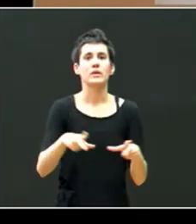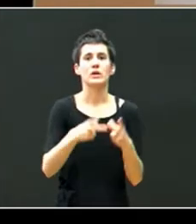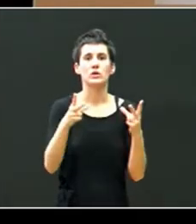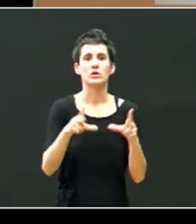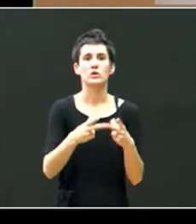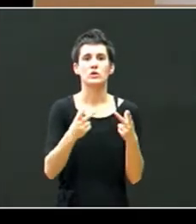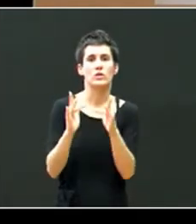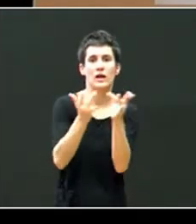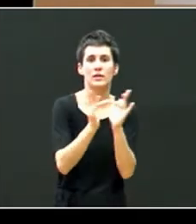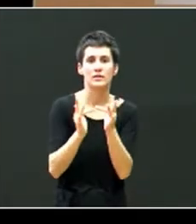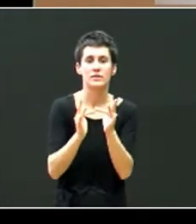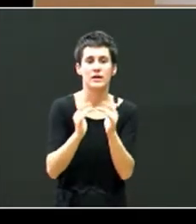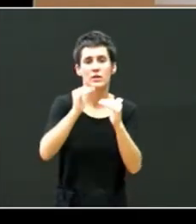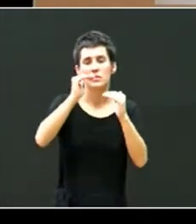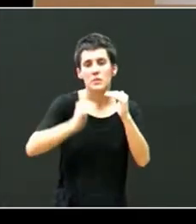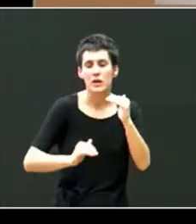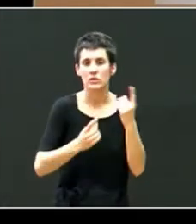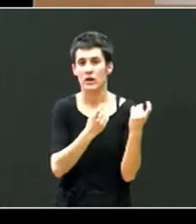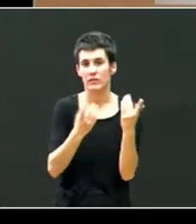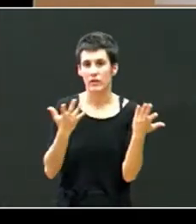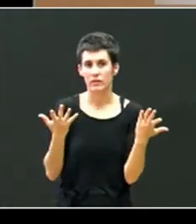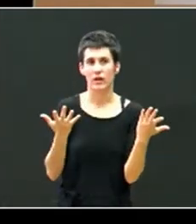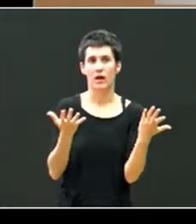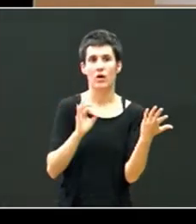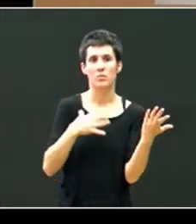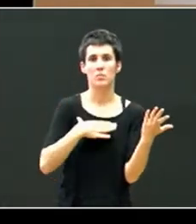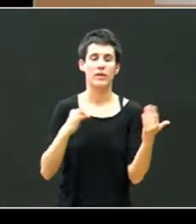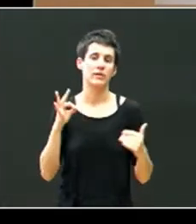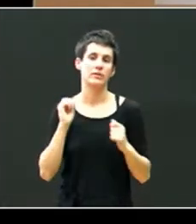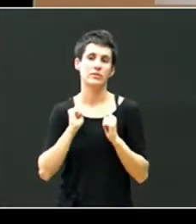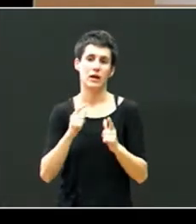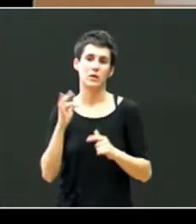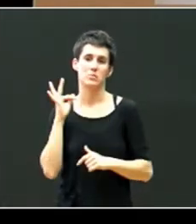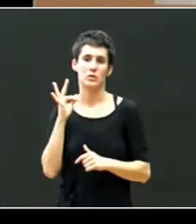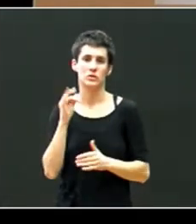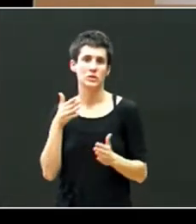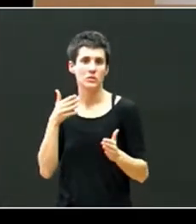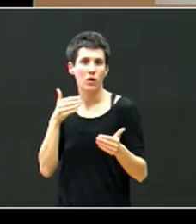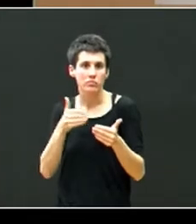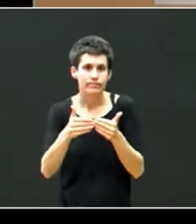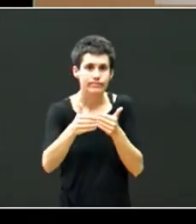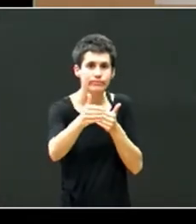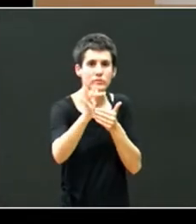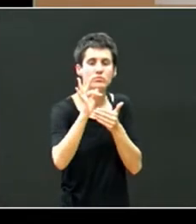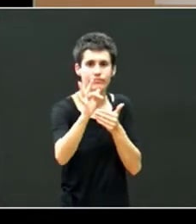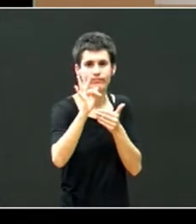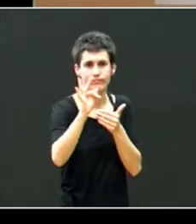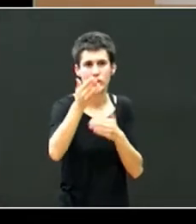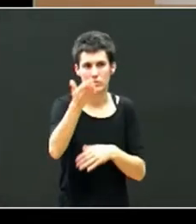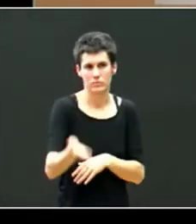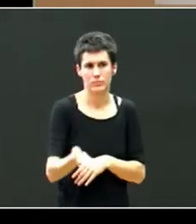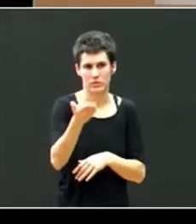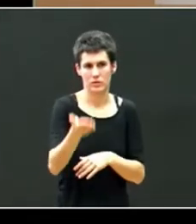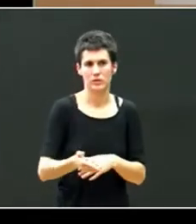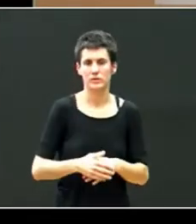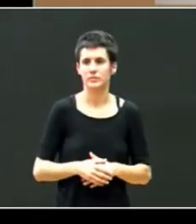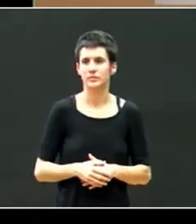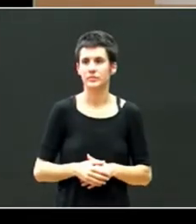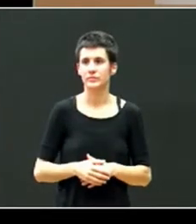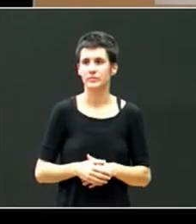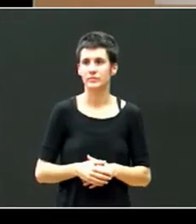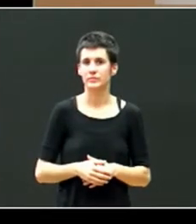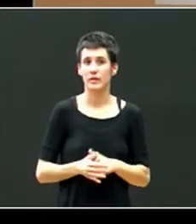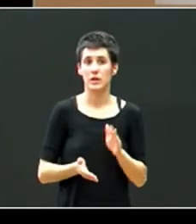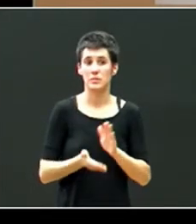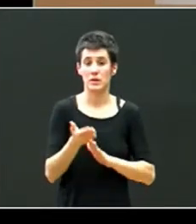se puede mejorar la calidad de vida de las personas y probablemente puede tener unos beneficios a largo plazo importantes y entremos ya para el